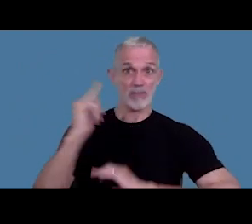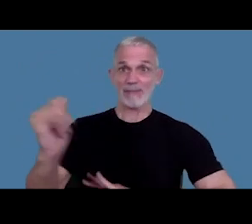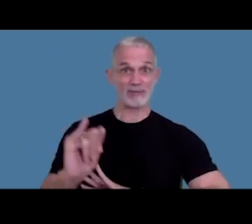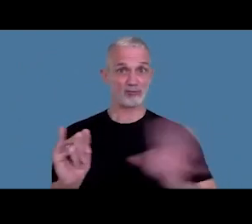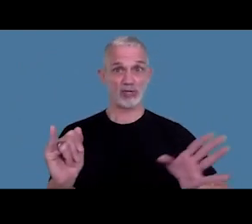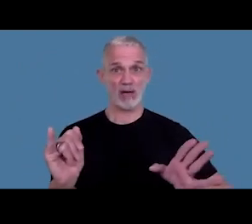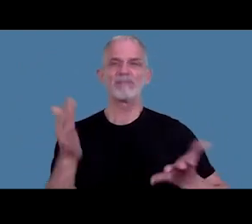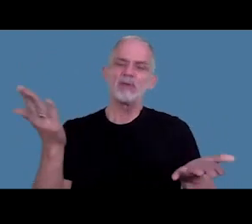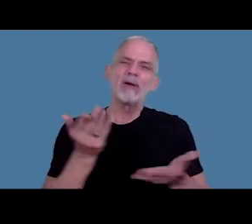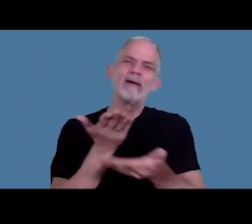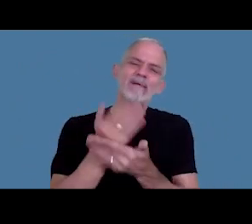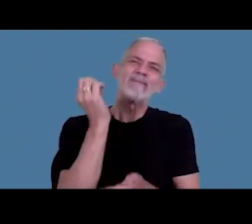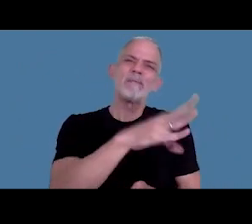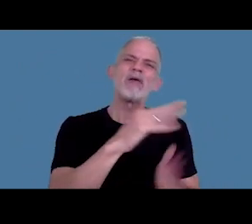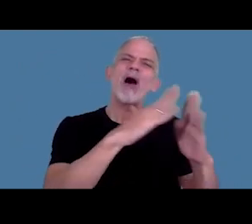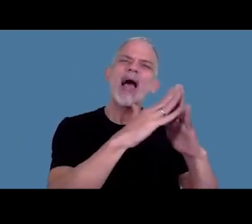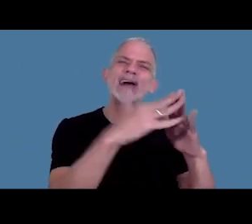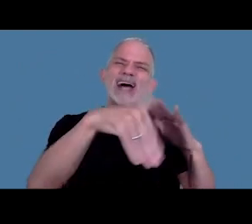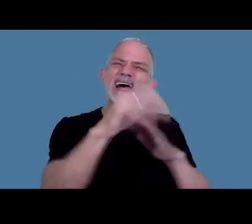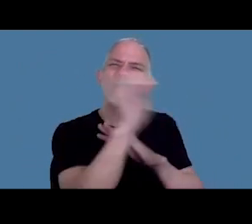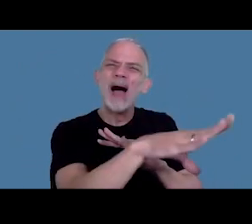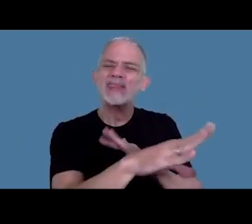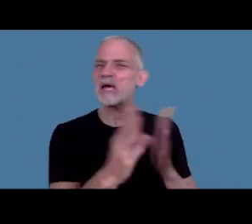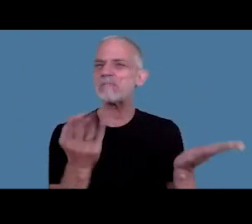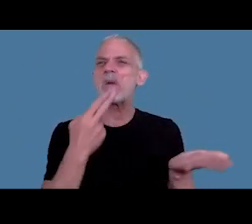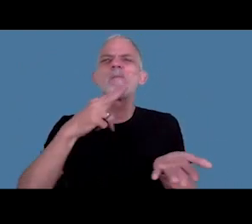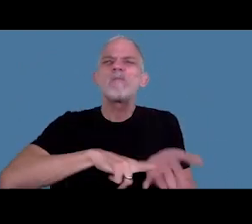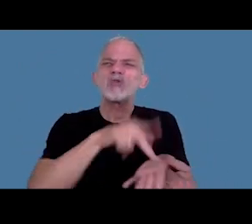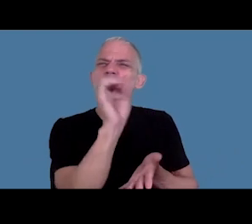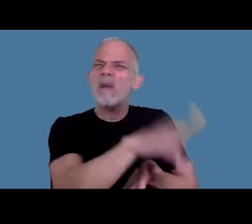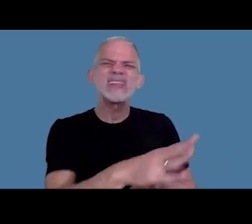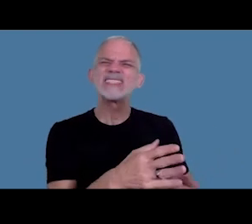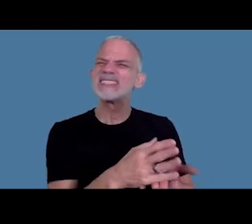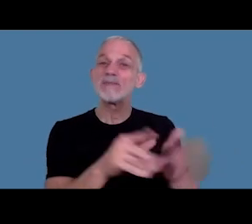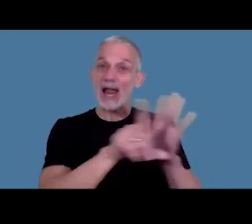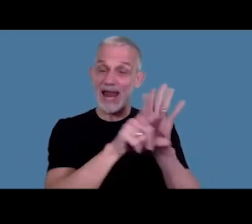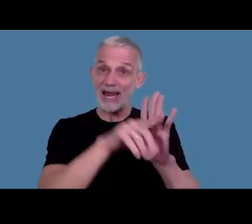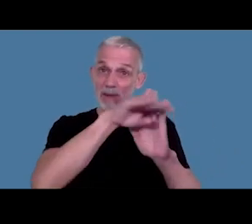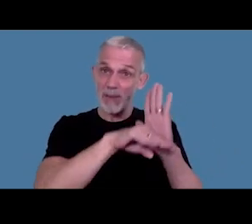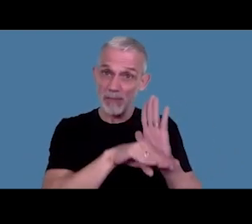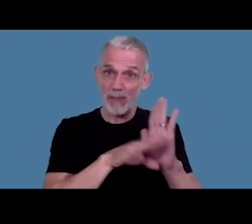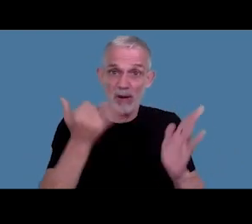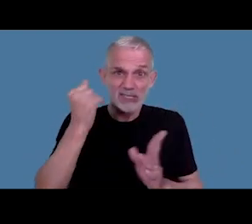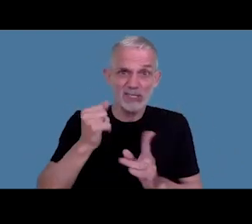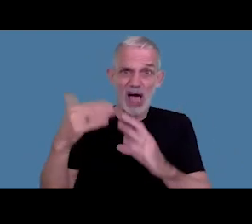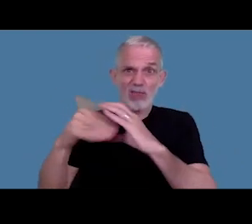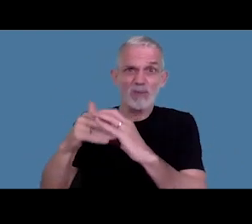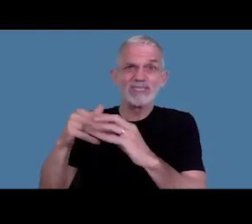la notificación al domicilio especial constituido postal dispuesto en la ley de procedimientos administrativos